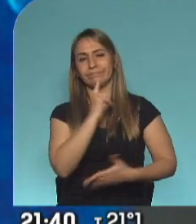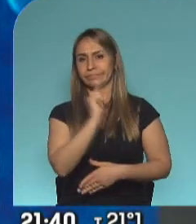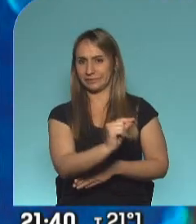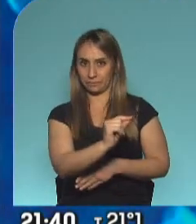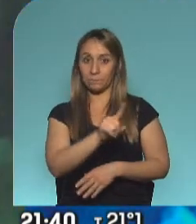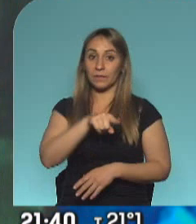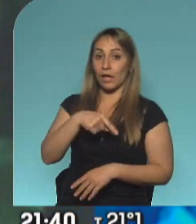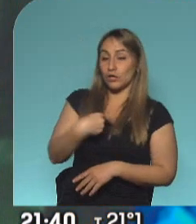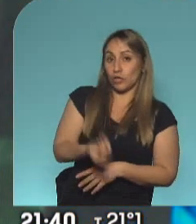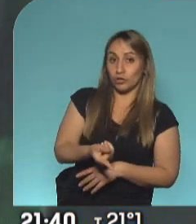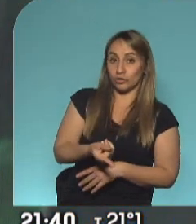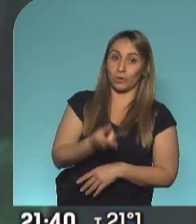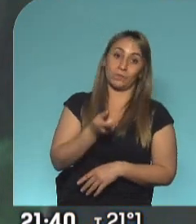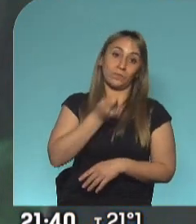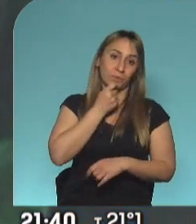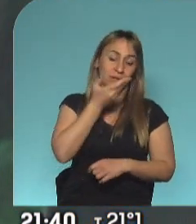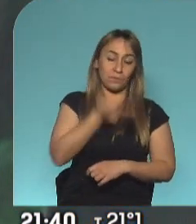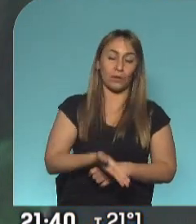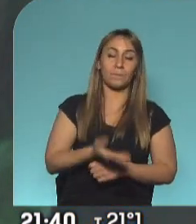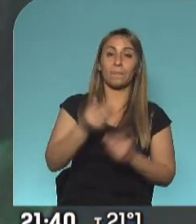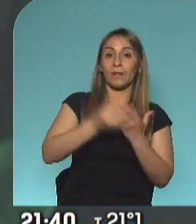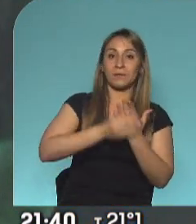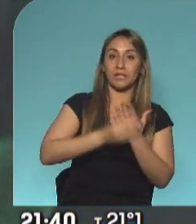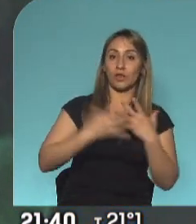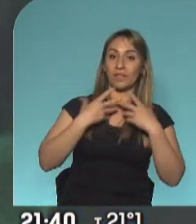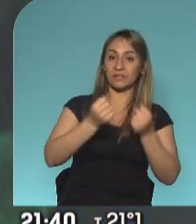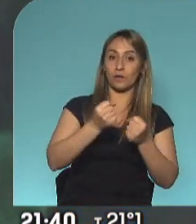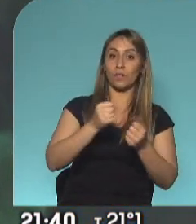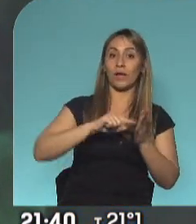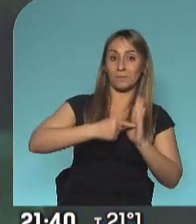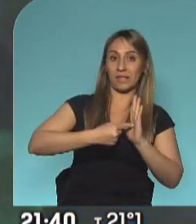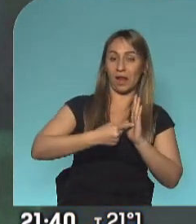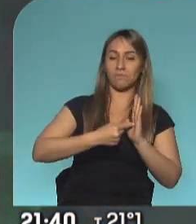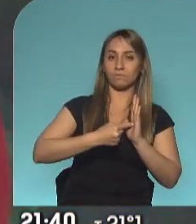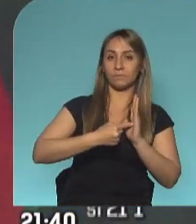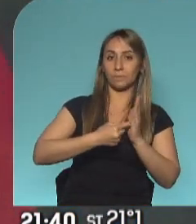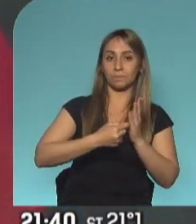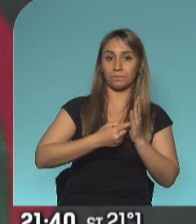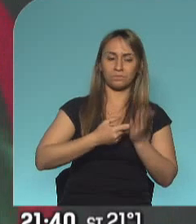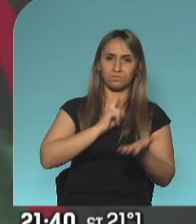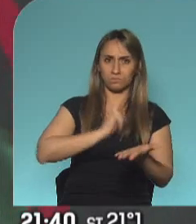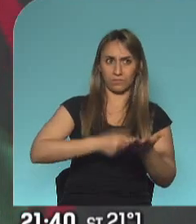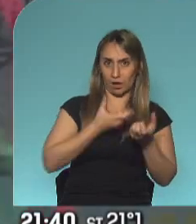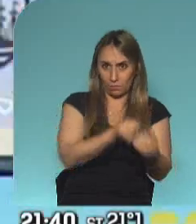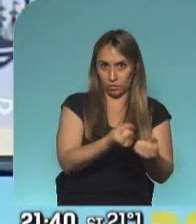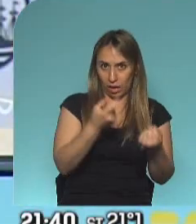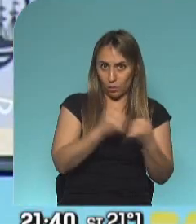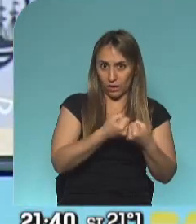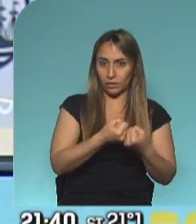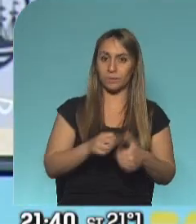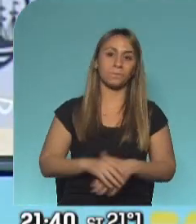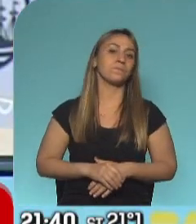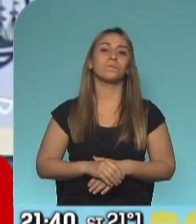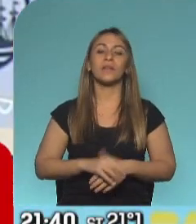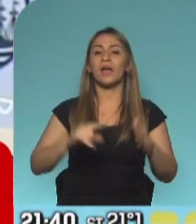respondido en estas últimas horas, como en este caso el Ministro de Salud de la Ciudad de Buenos Aires, ha respaldado esta medida. Así lo decía. La Ciudad